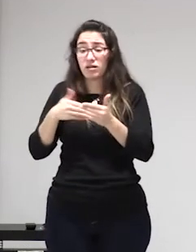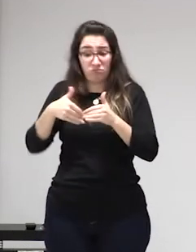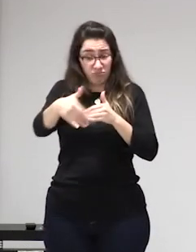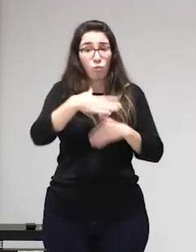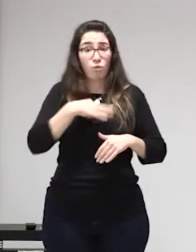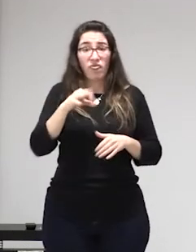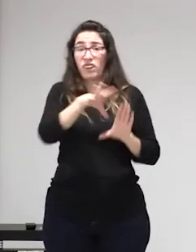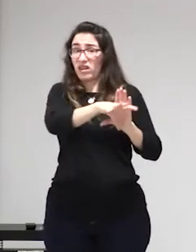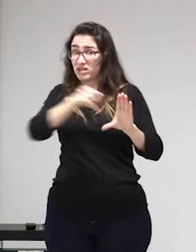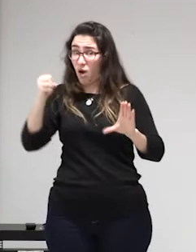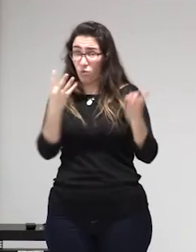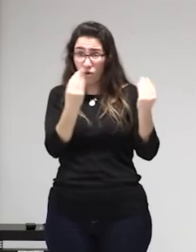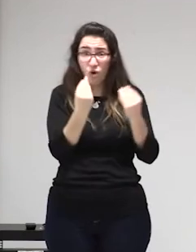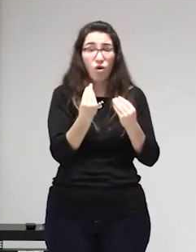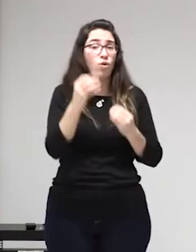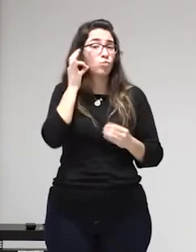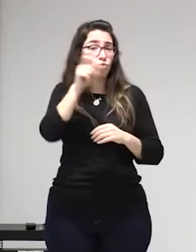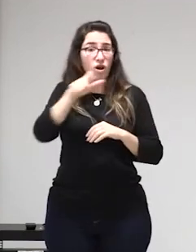quien nos alquila un espacio para trabajar